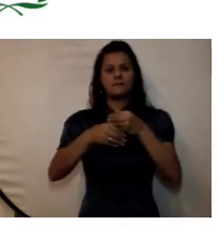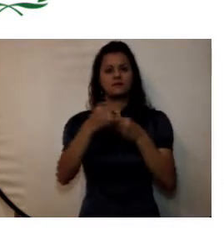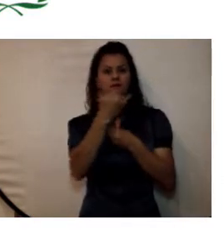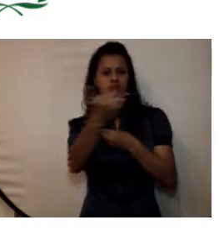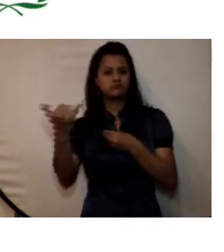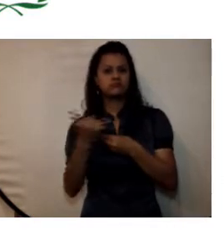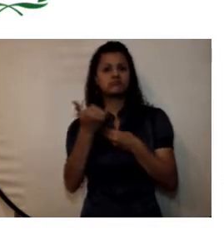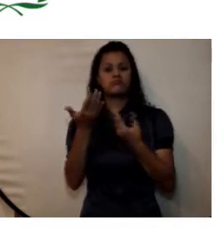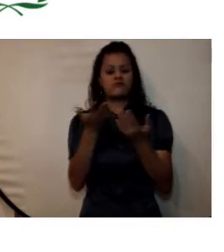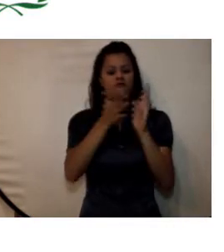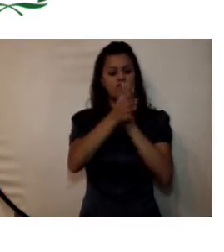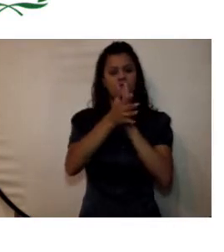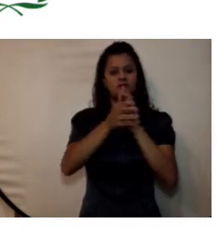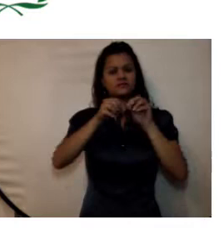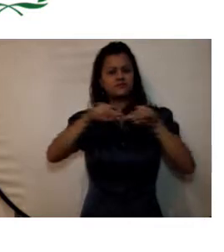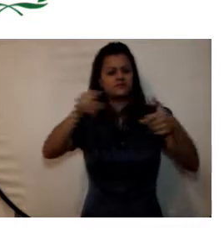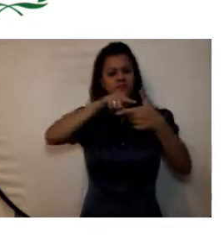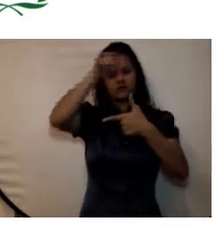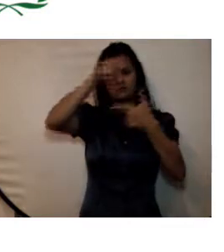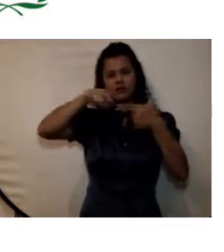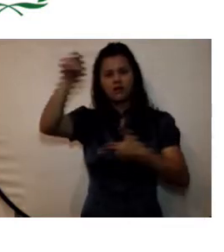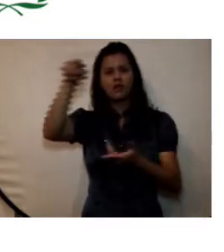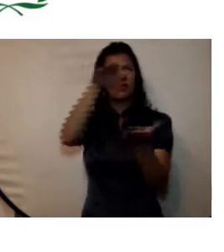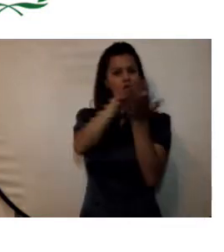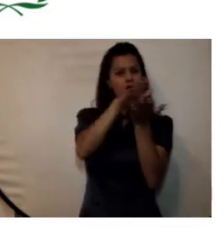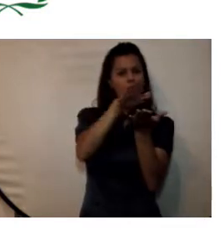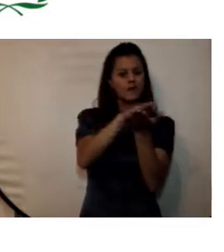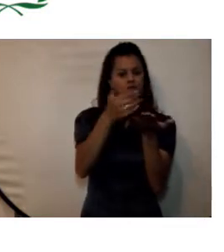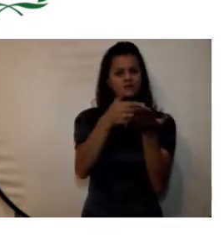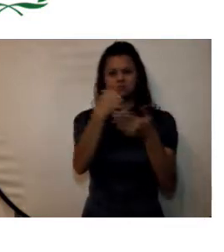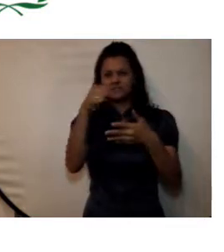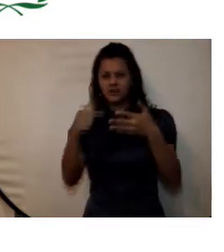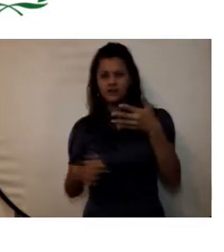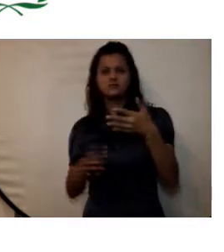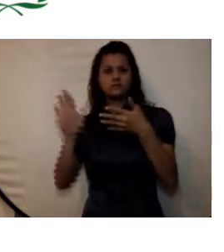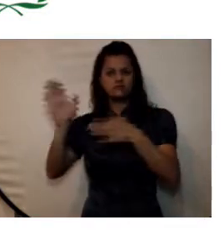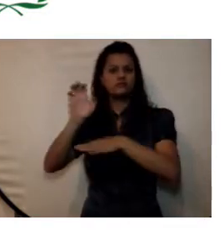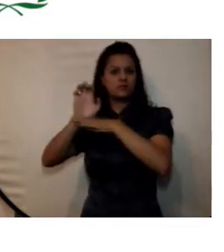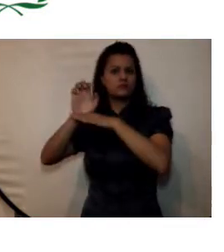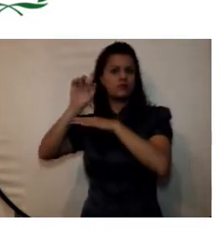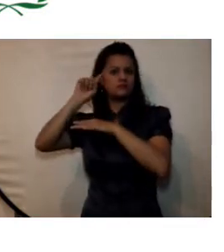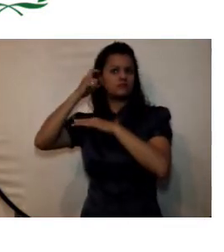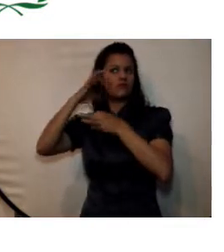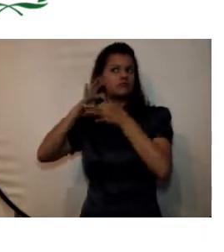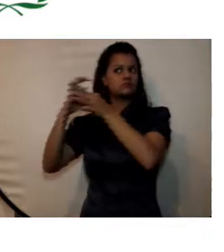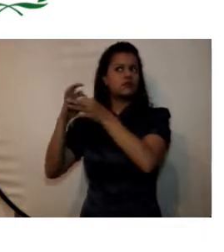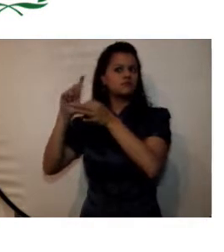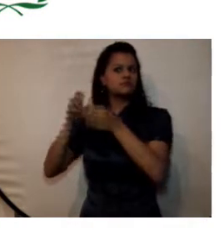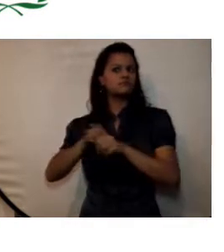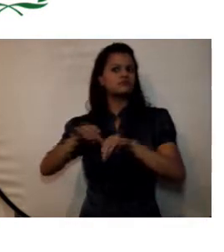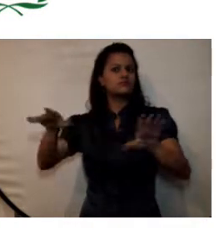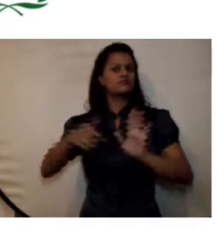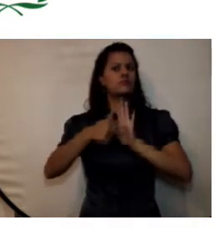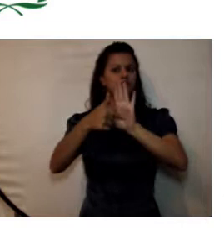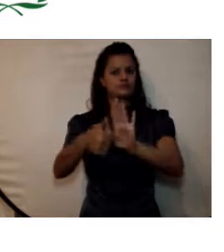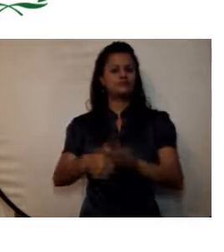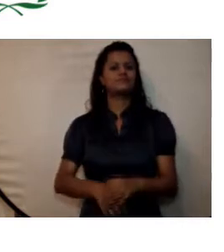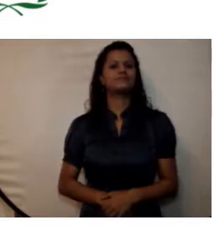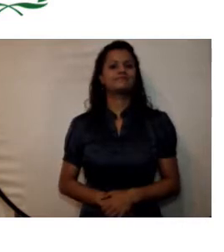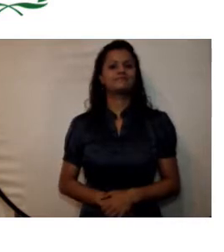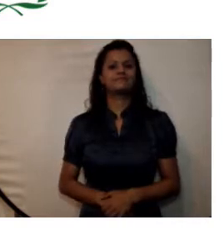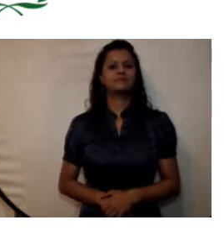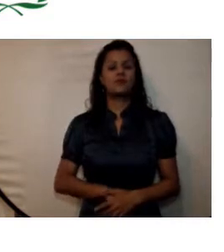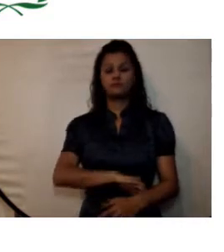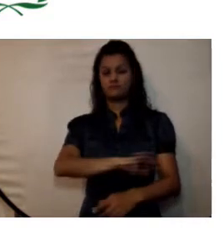estadísticas o documentos por parte de las entidades públicas. Componente de diálogo. Es el